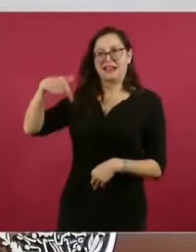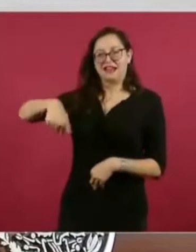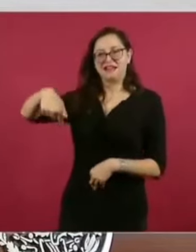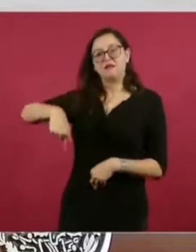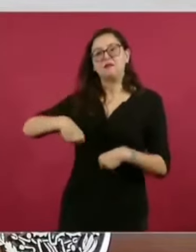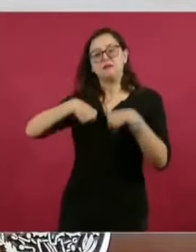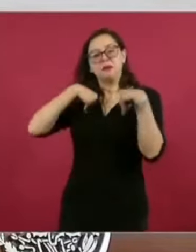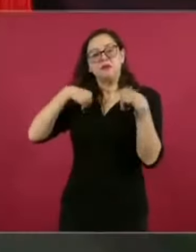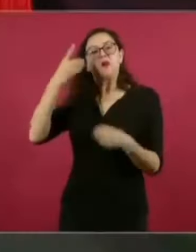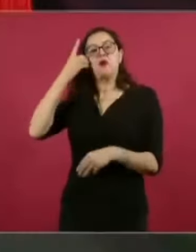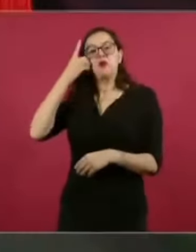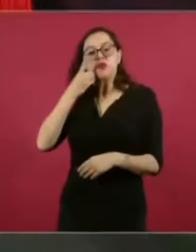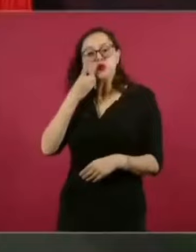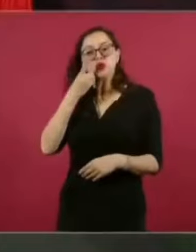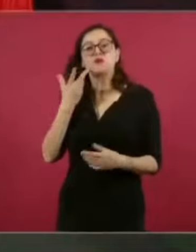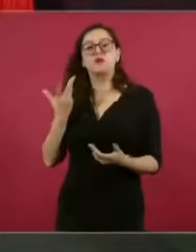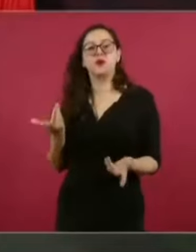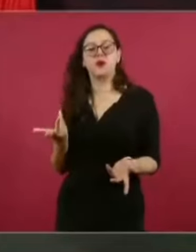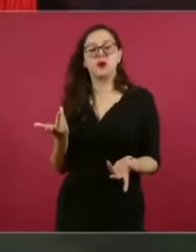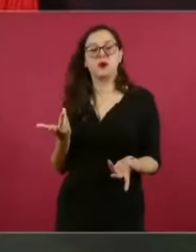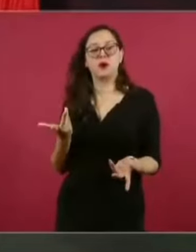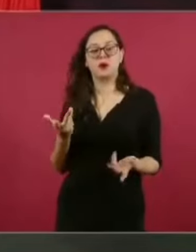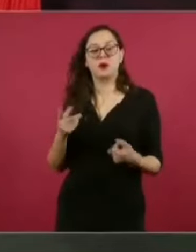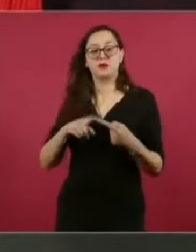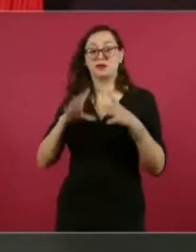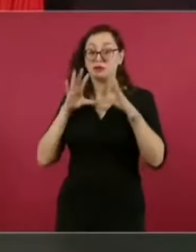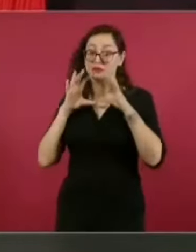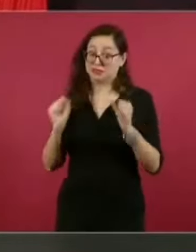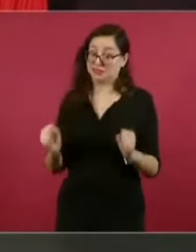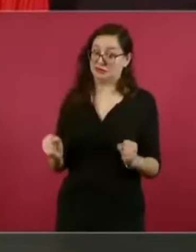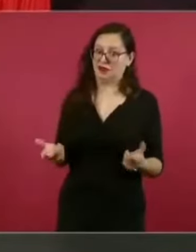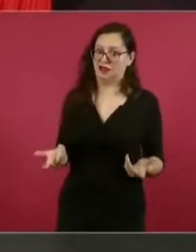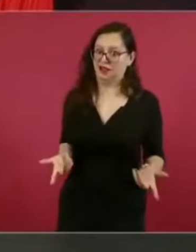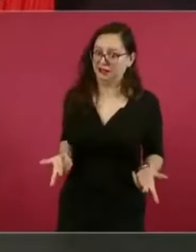Maximiliano,